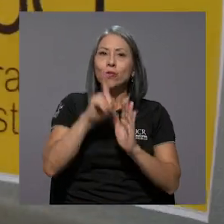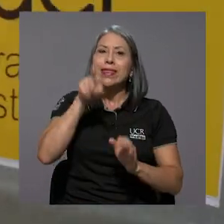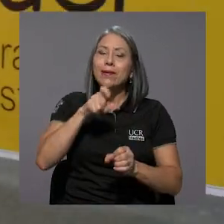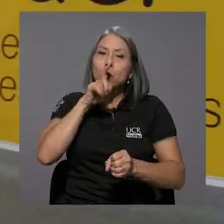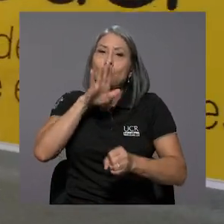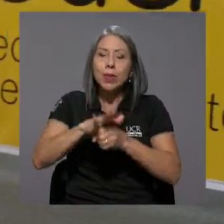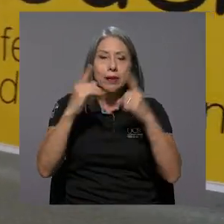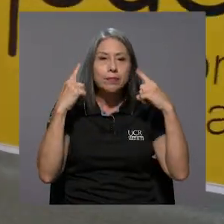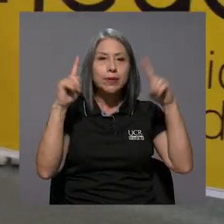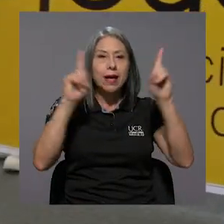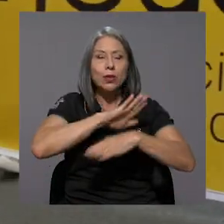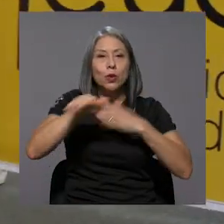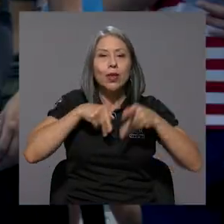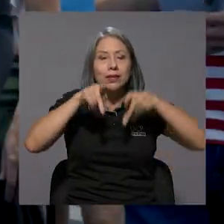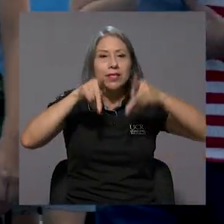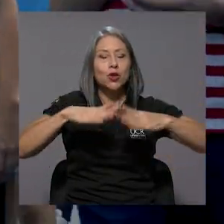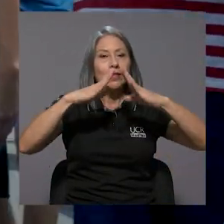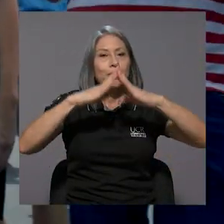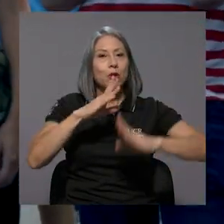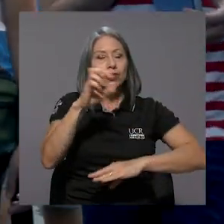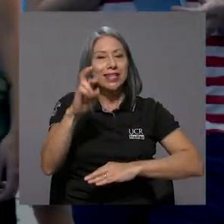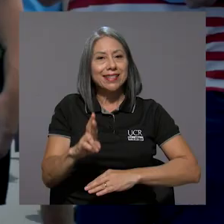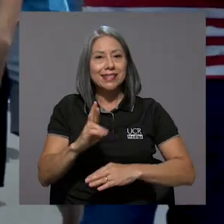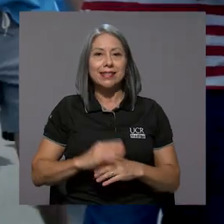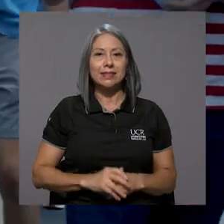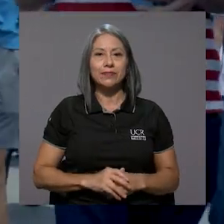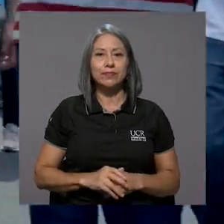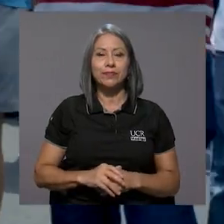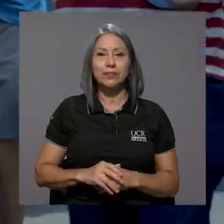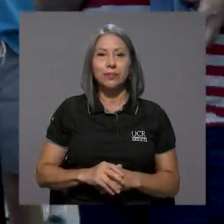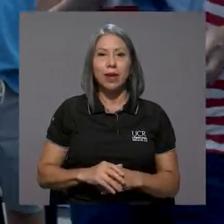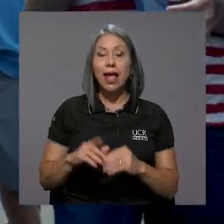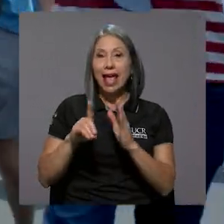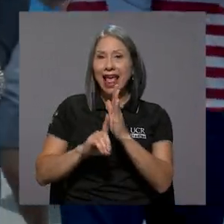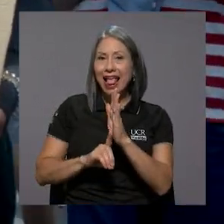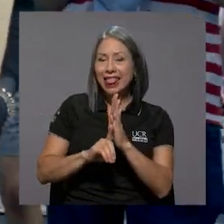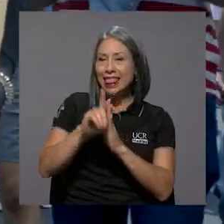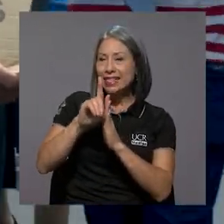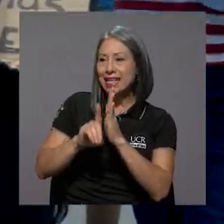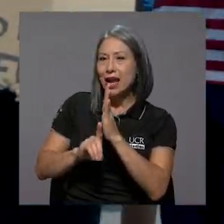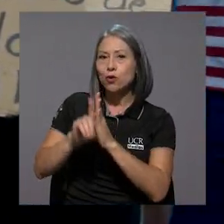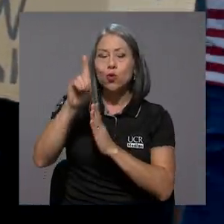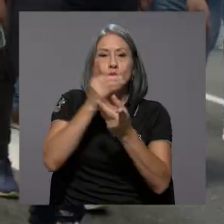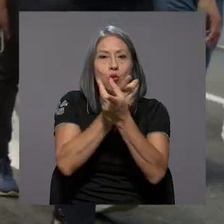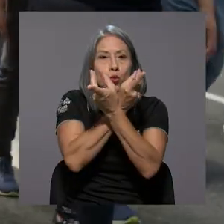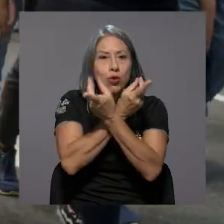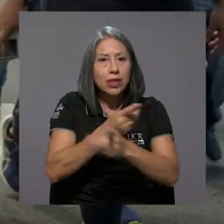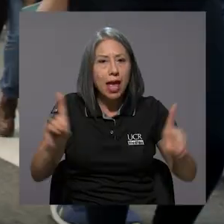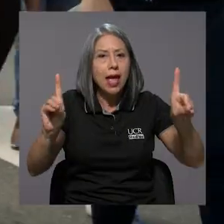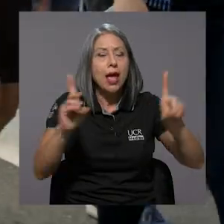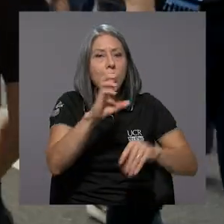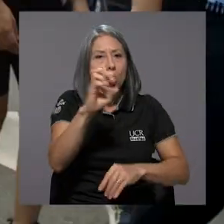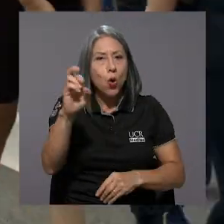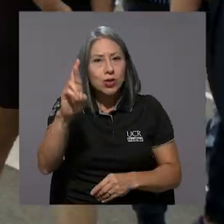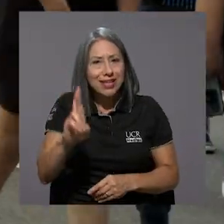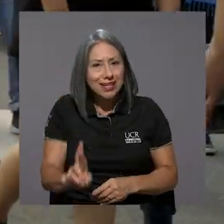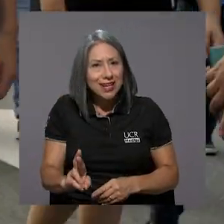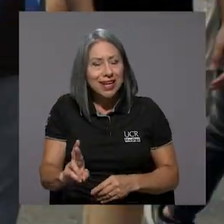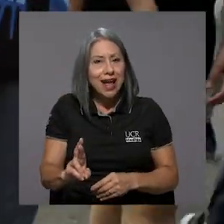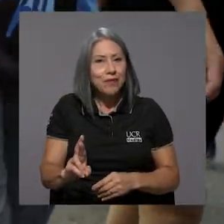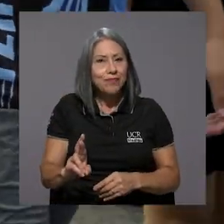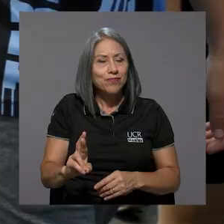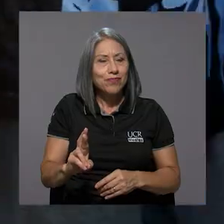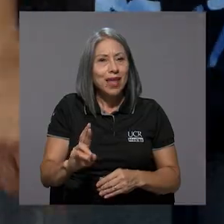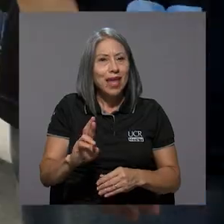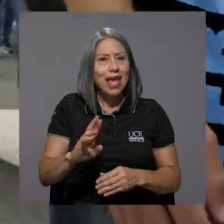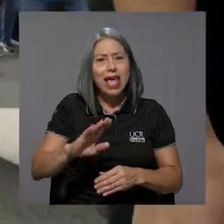derecho que deben cumplirnos a todas las personas costarricenses. El desarrollo democrático de Costa